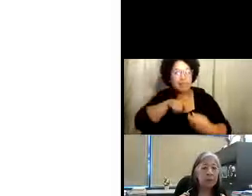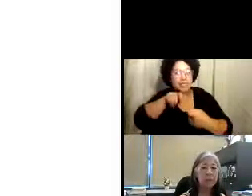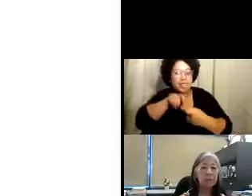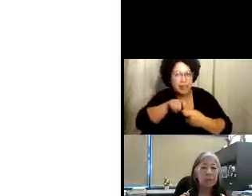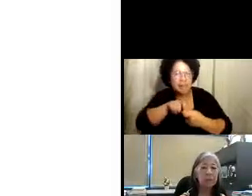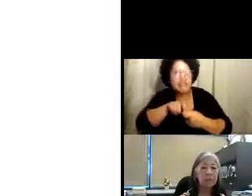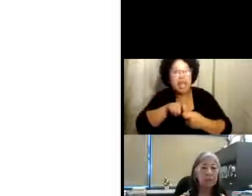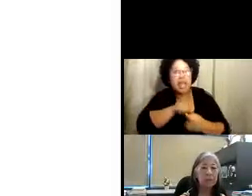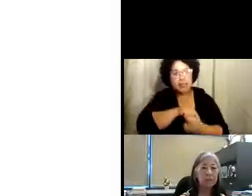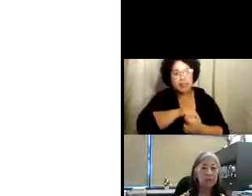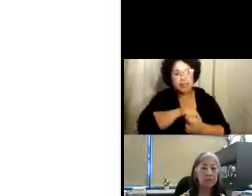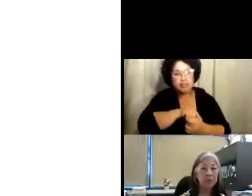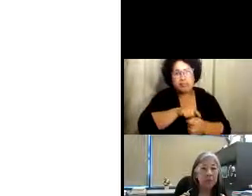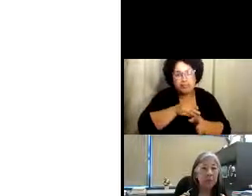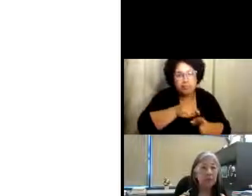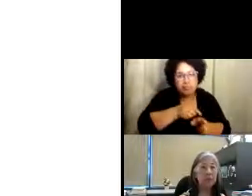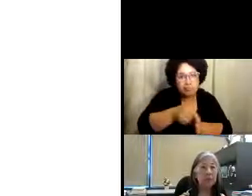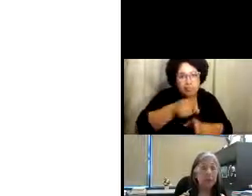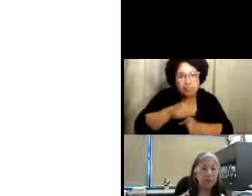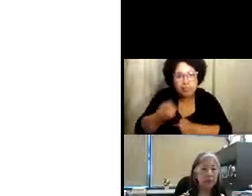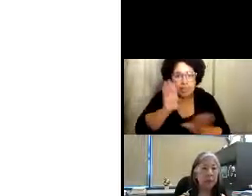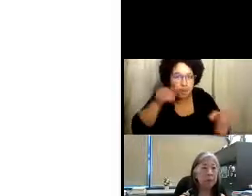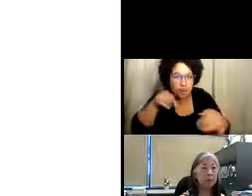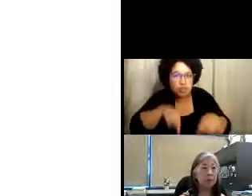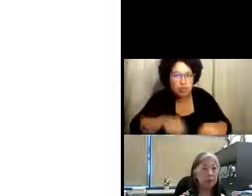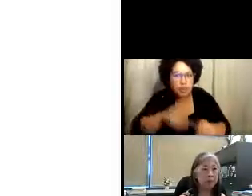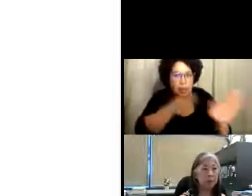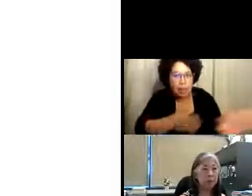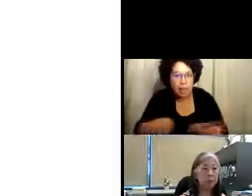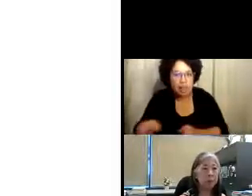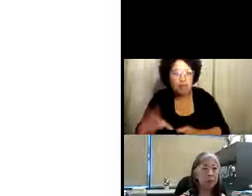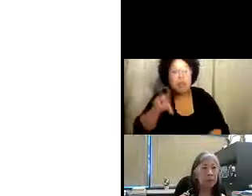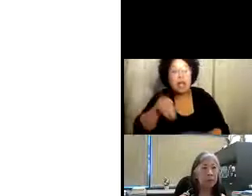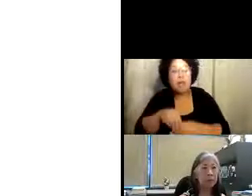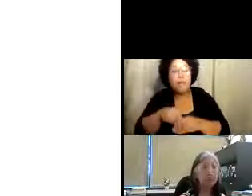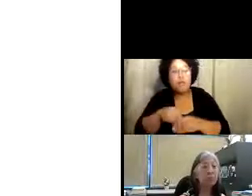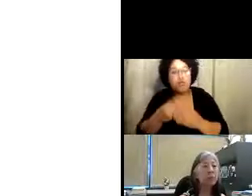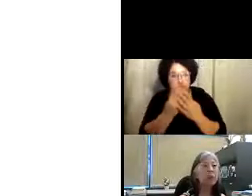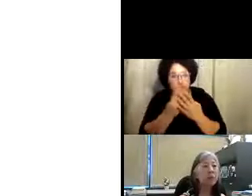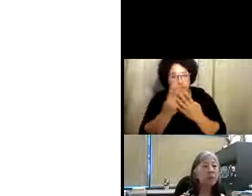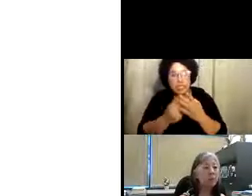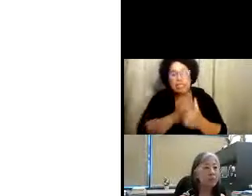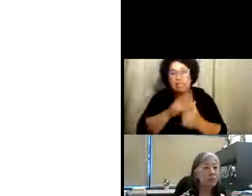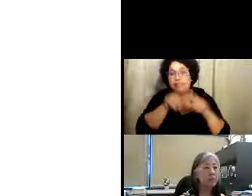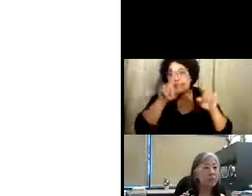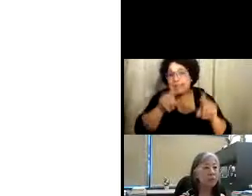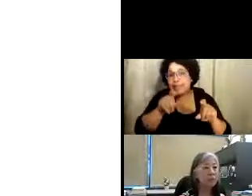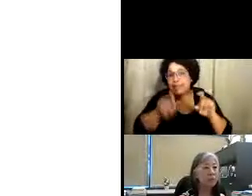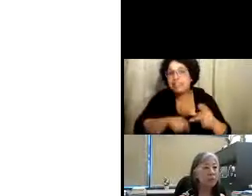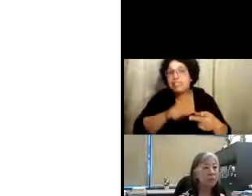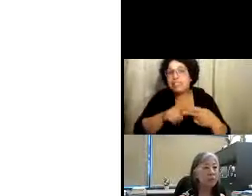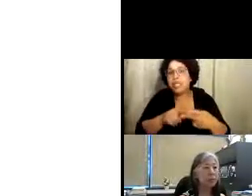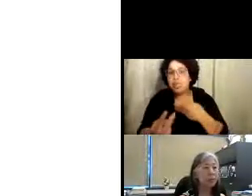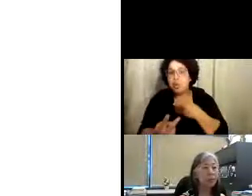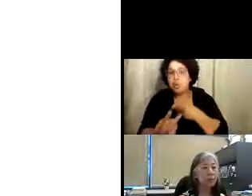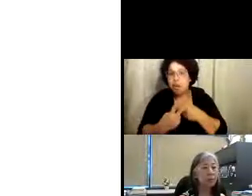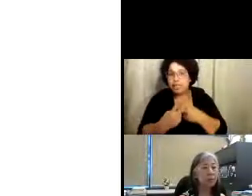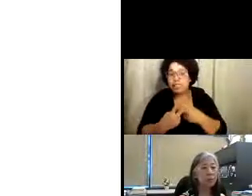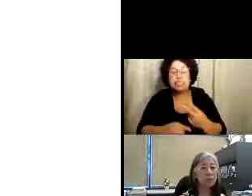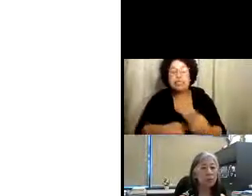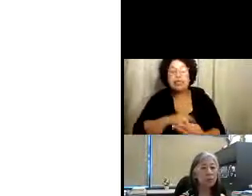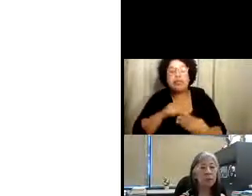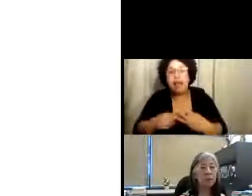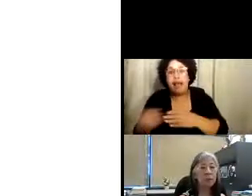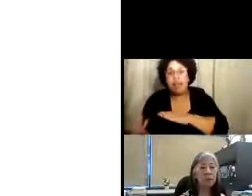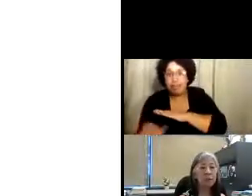el plan de operación, de funcionamiento y plan de mitigación. Como ya se mencionó, tiene que haber áreas